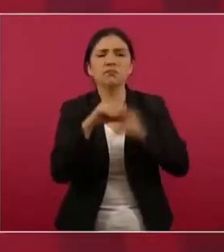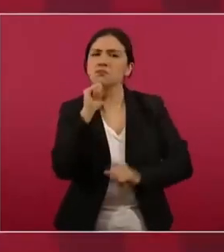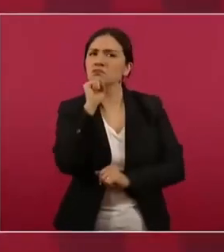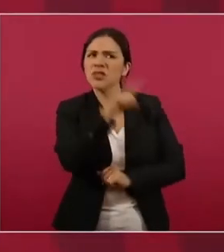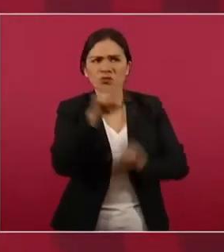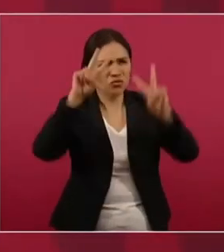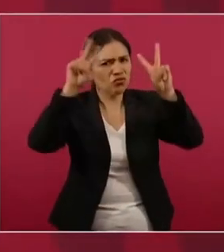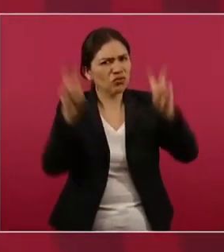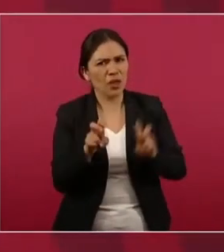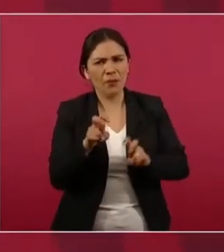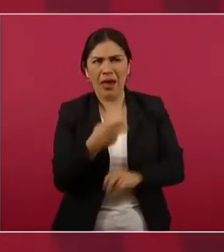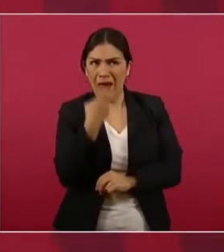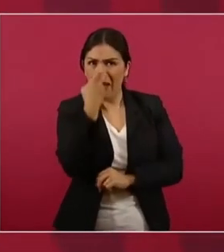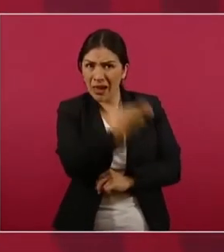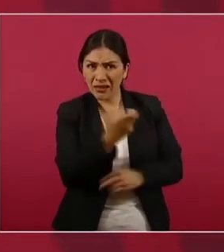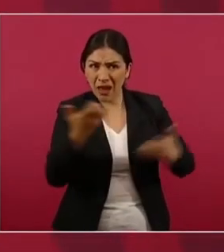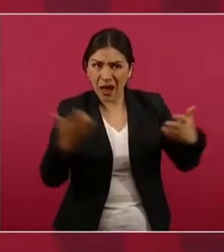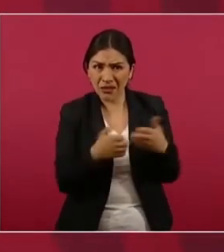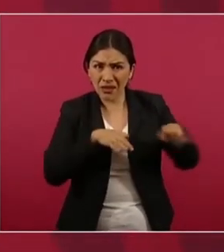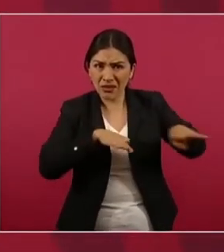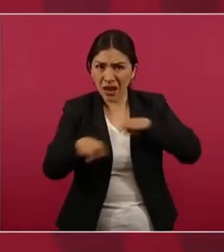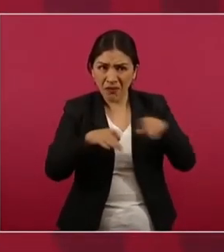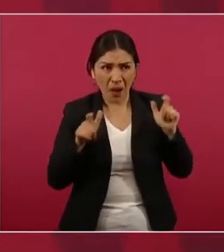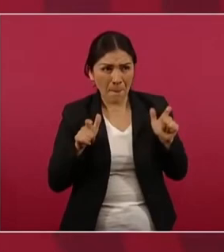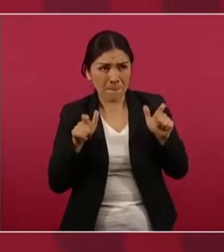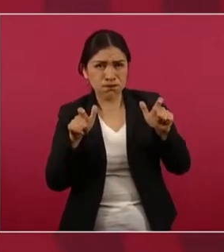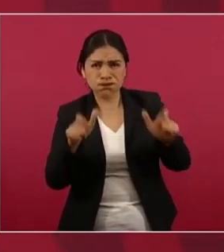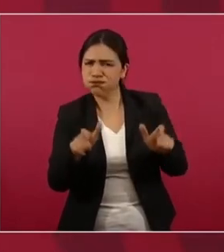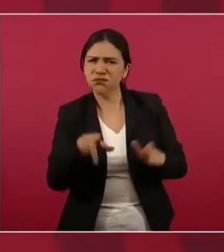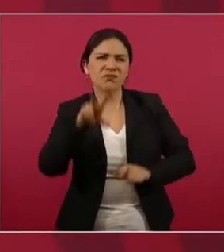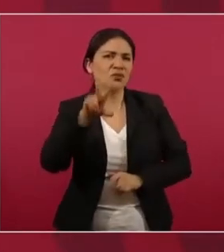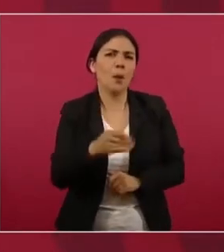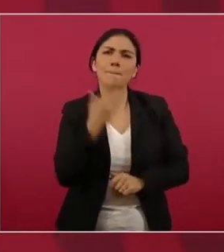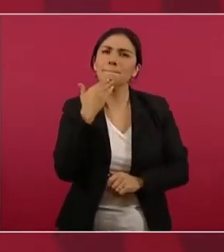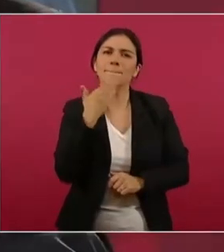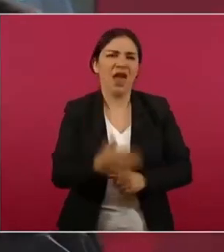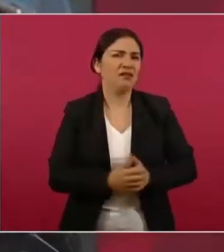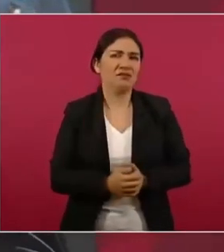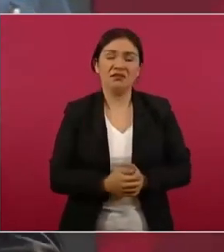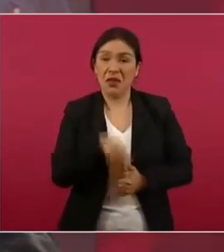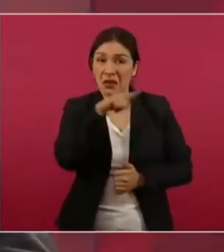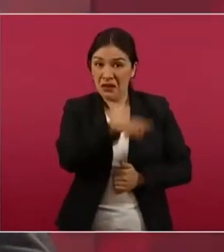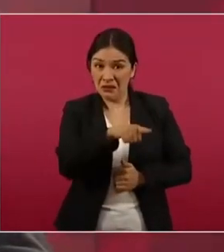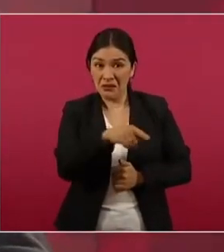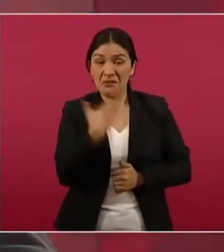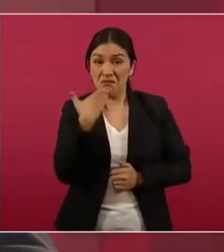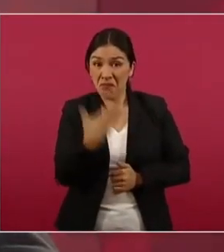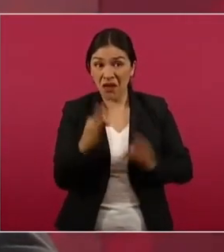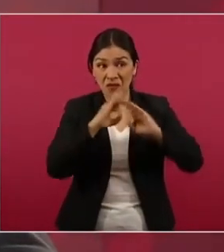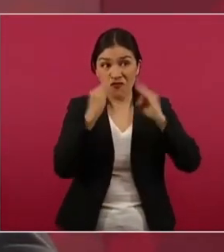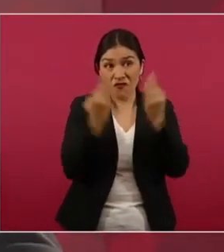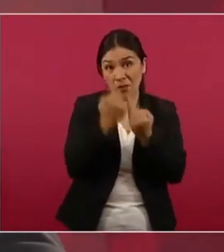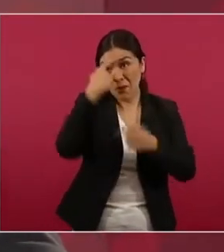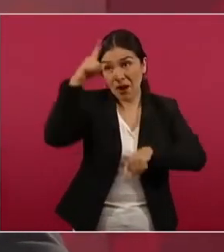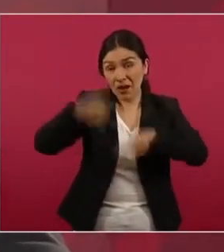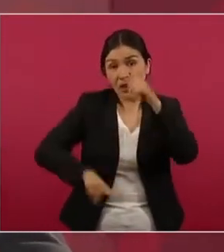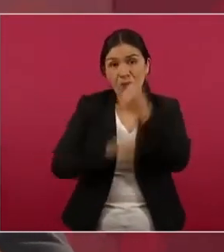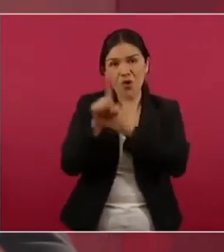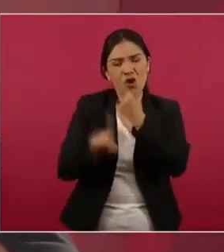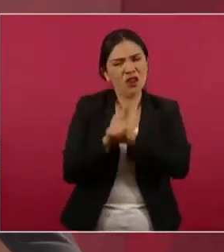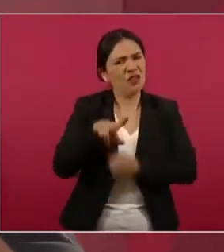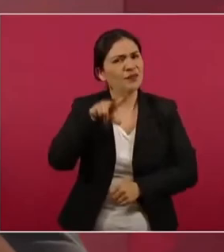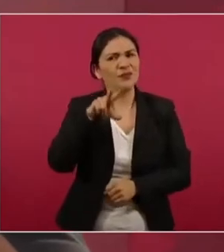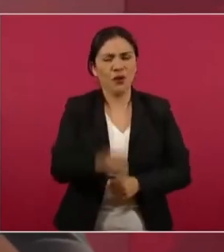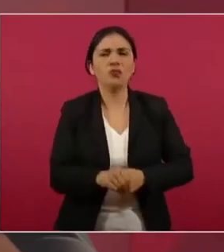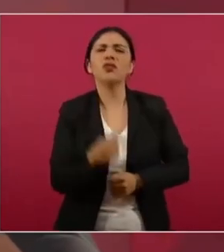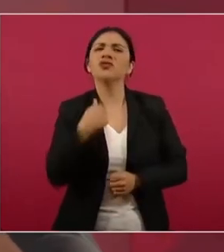de que eso no era correcto, que esa no era la opción. Incluso pedí